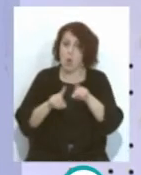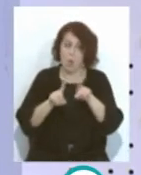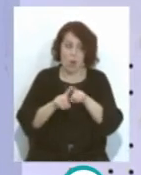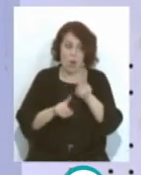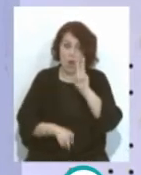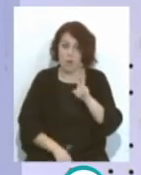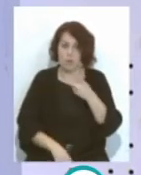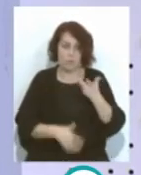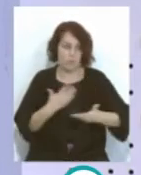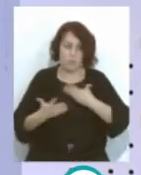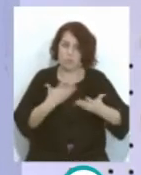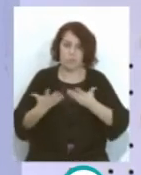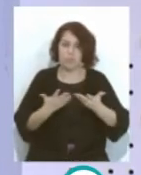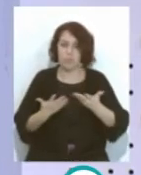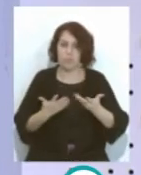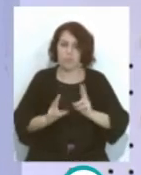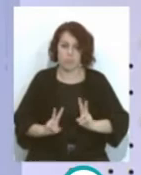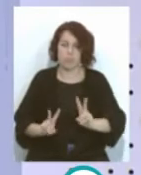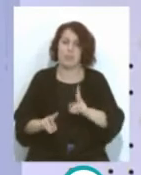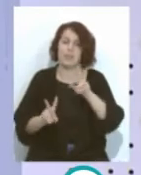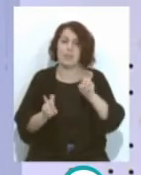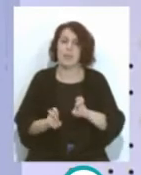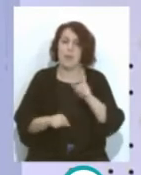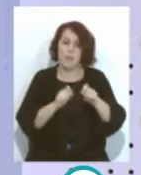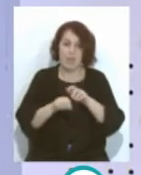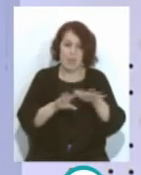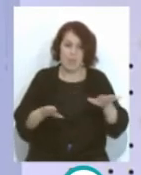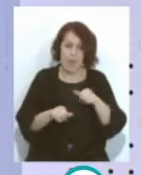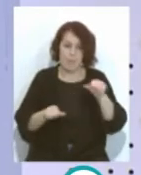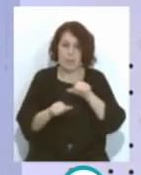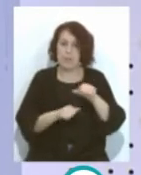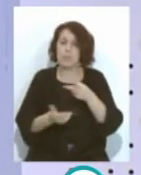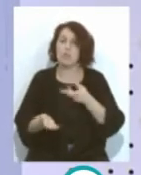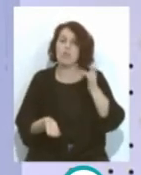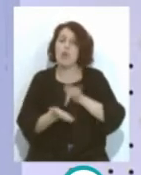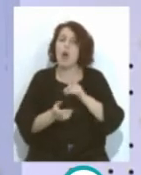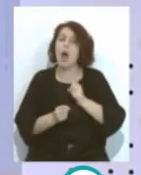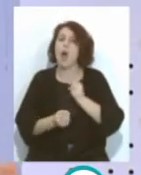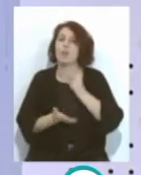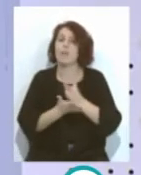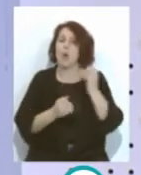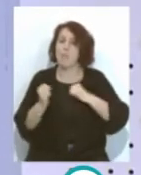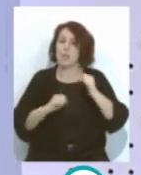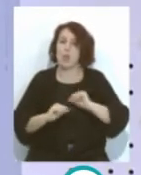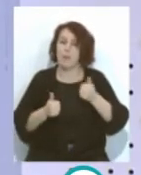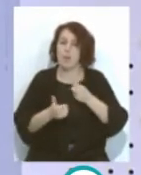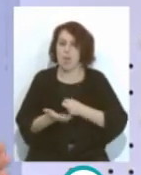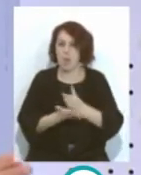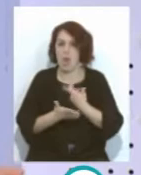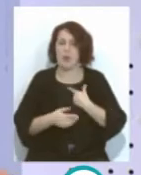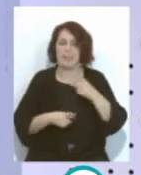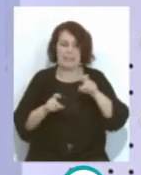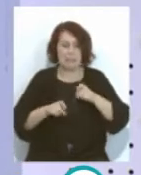Que bastante Ajetreado Desde El tema De la pandemia Cuando se ha reactivado Nuevamente La competición El poco descanso